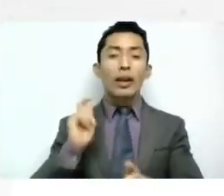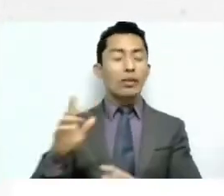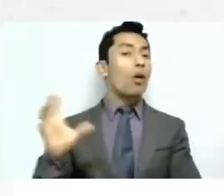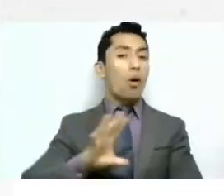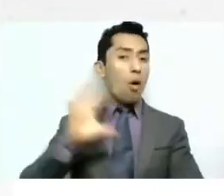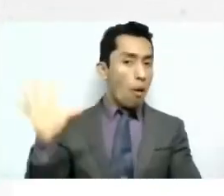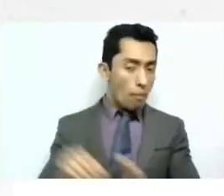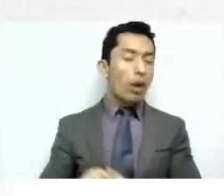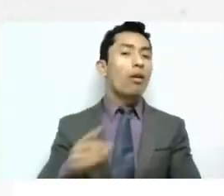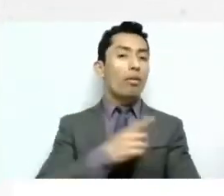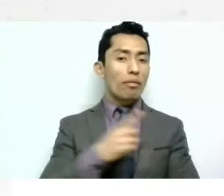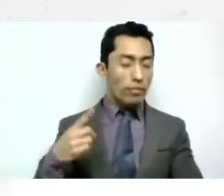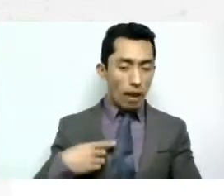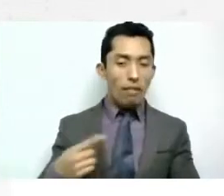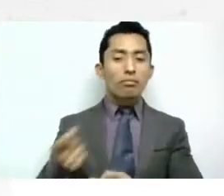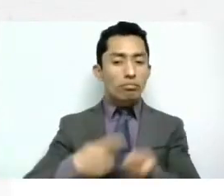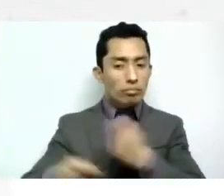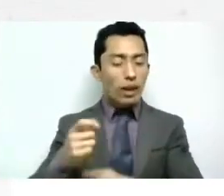que se